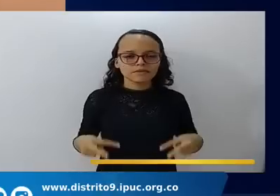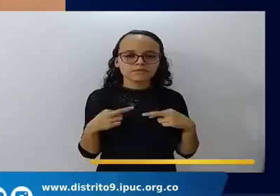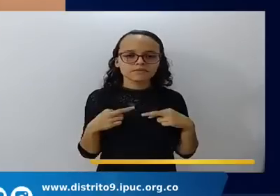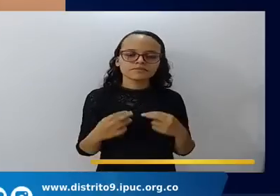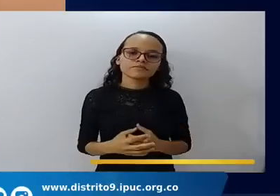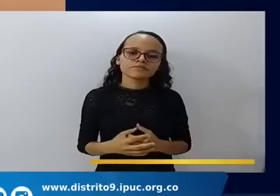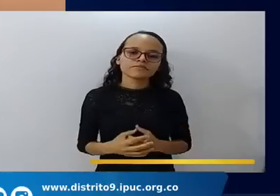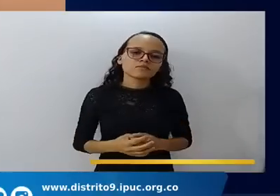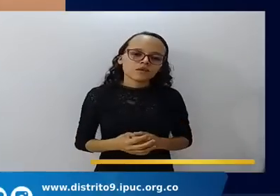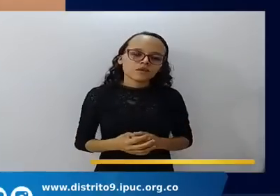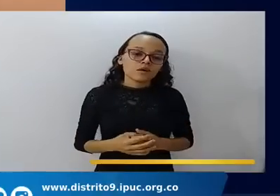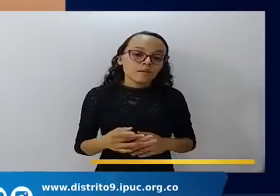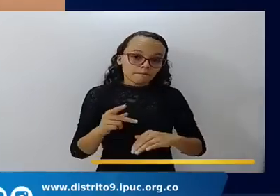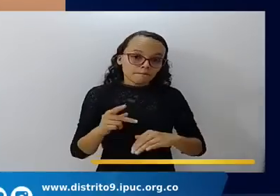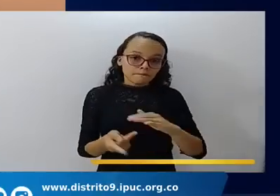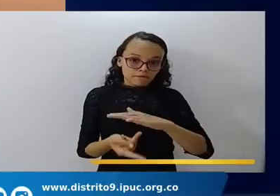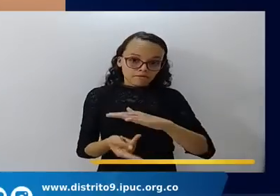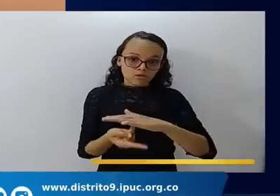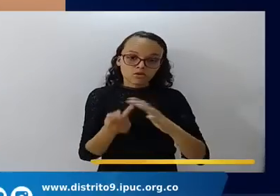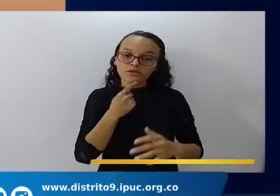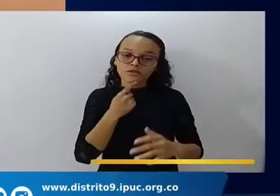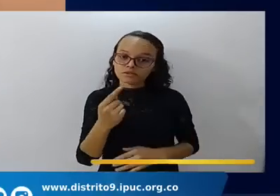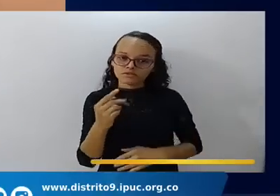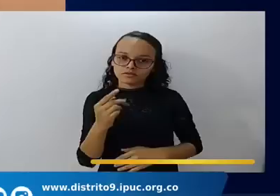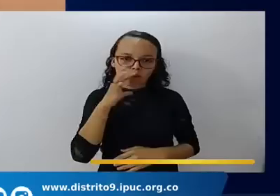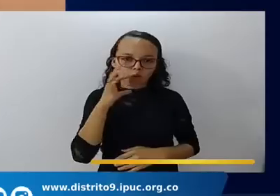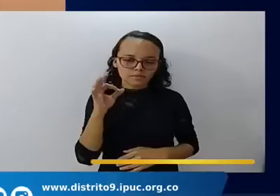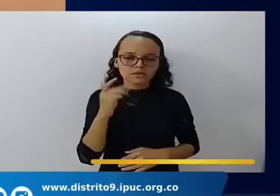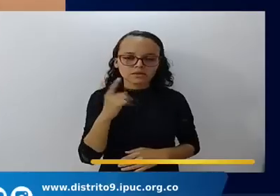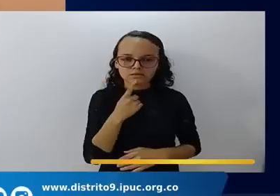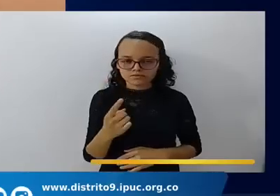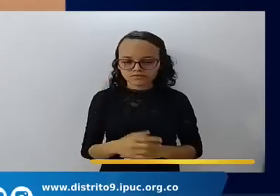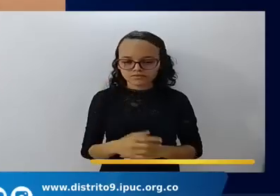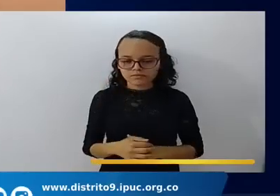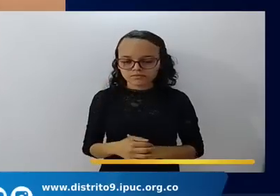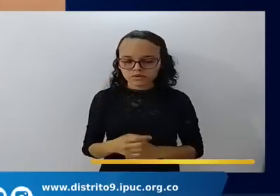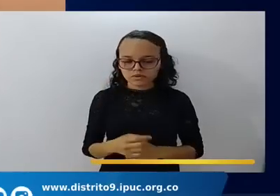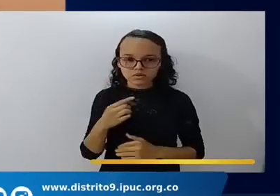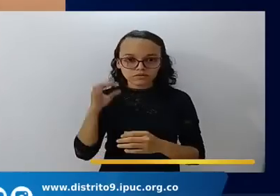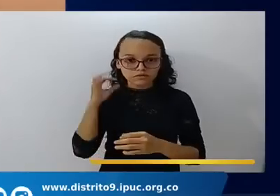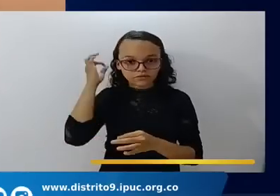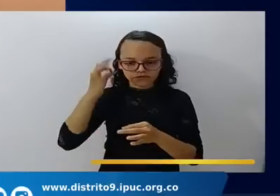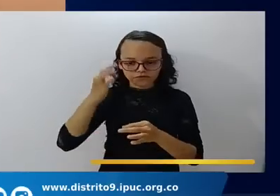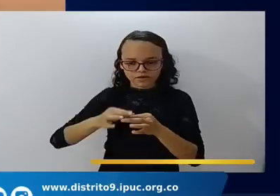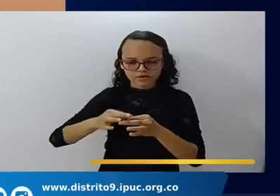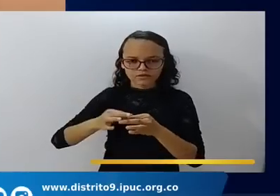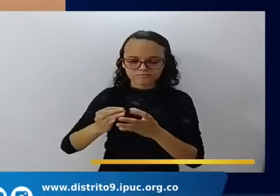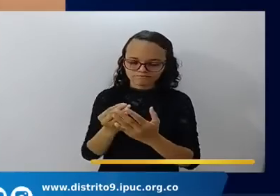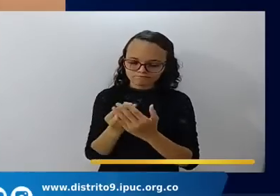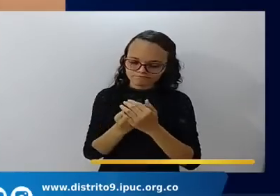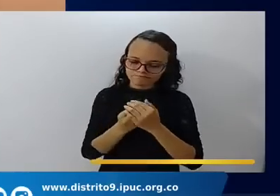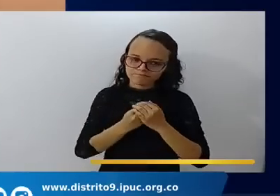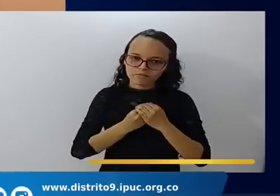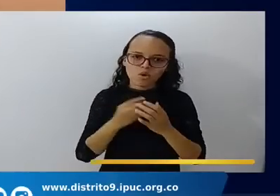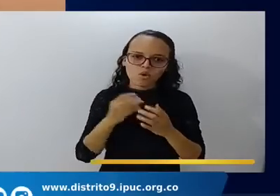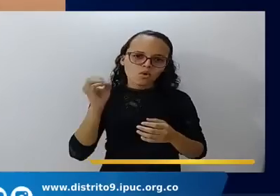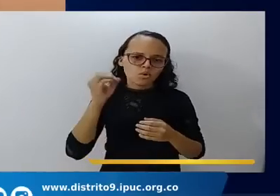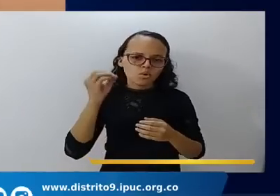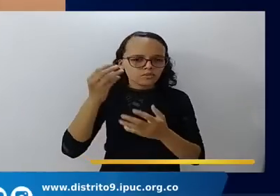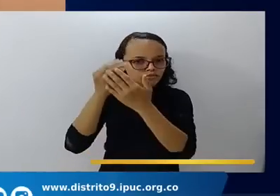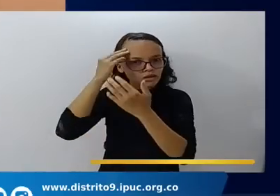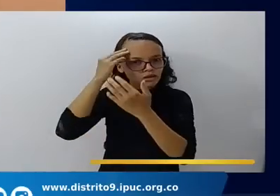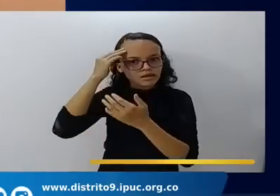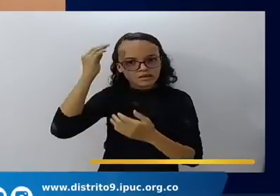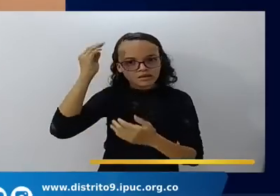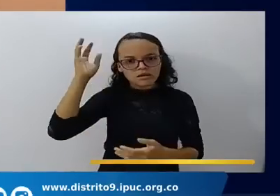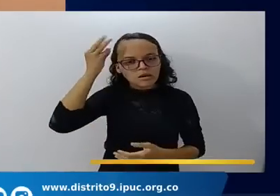Cuando Pablo dijo, he guardado la fe. Como que dice, no, lo que